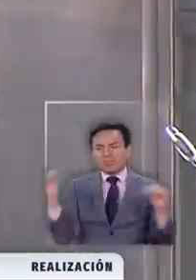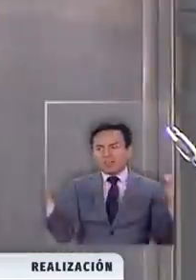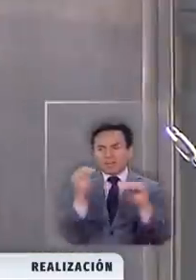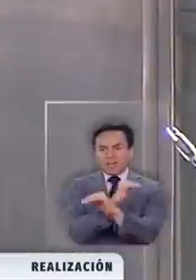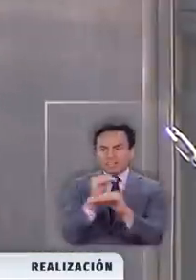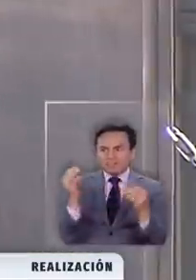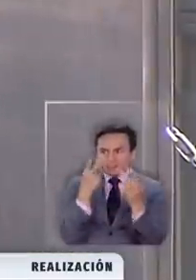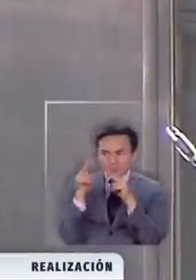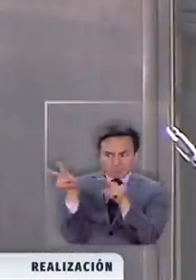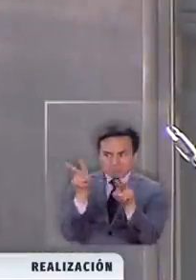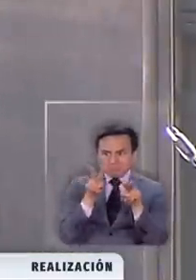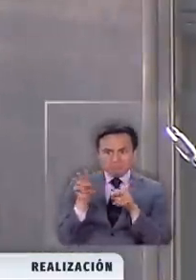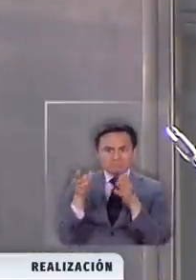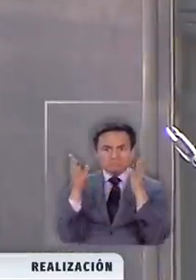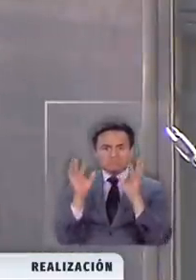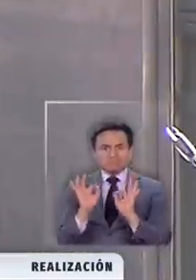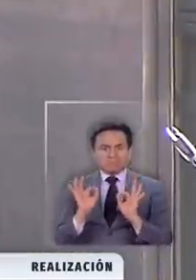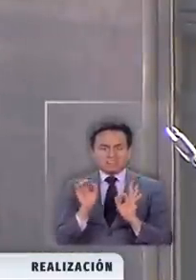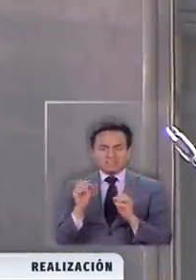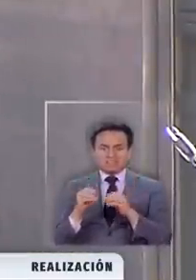calles no se normalice.